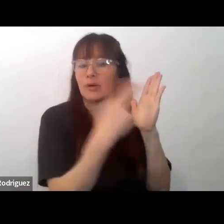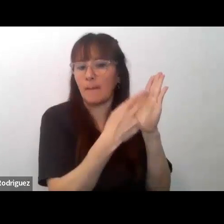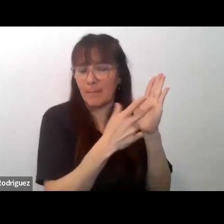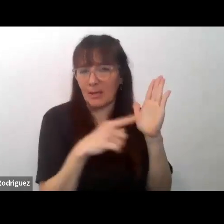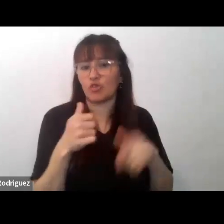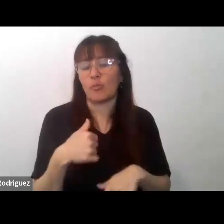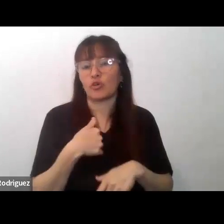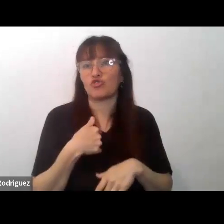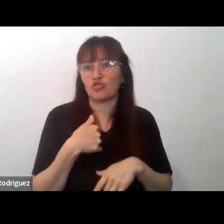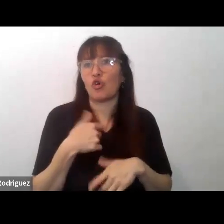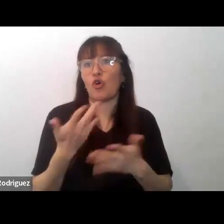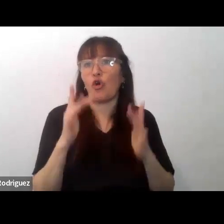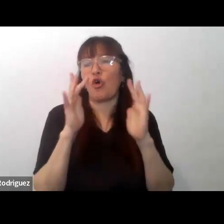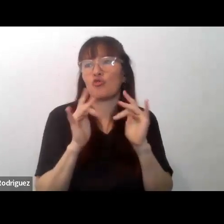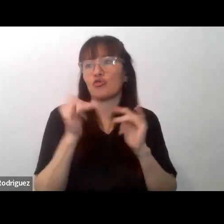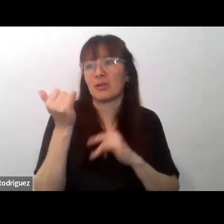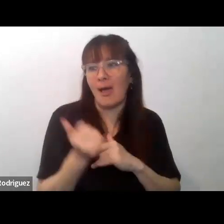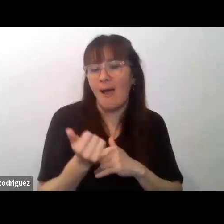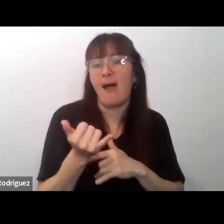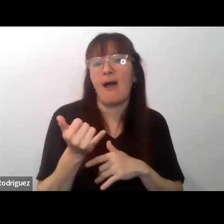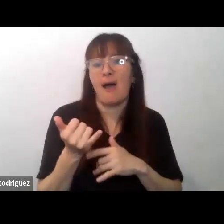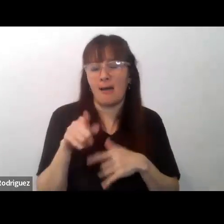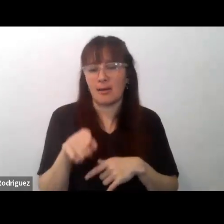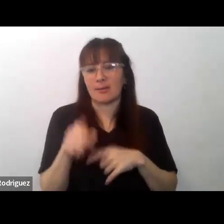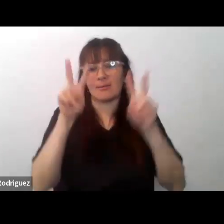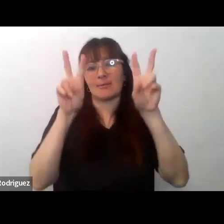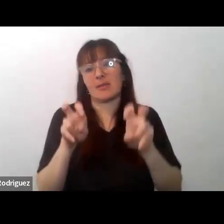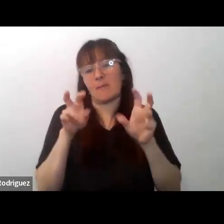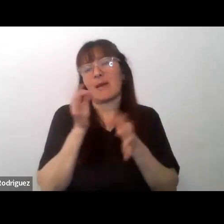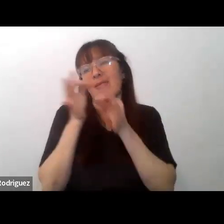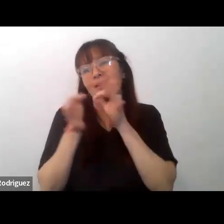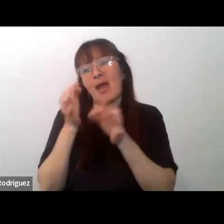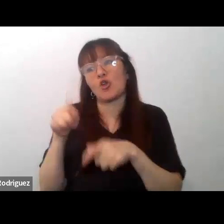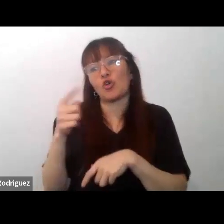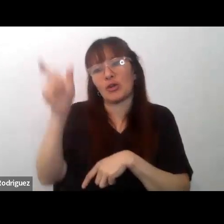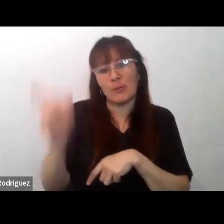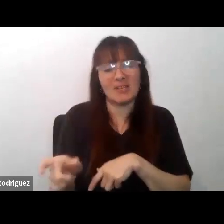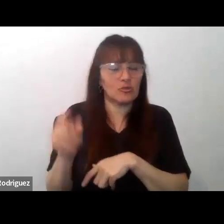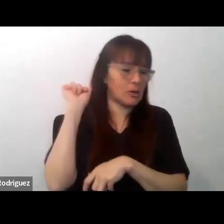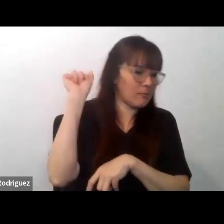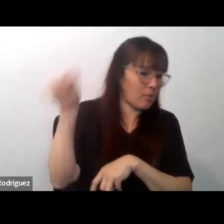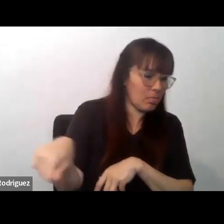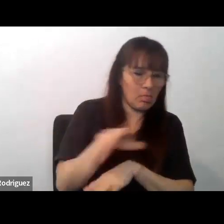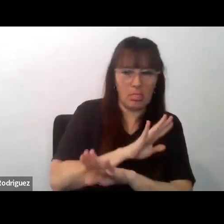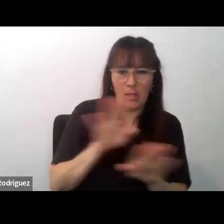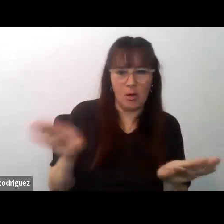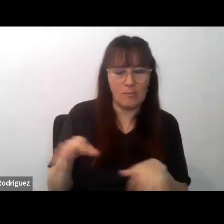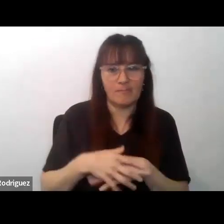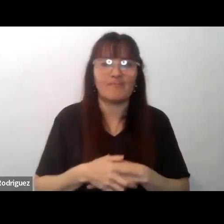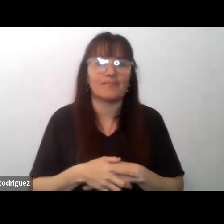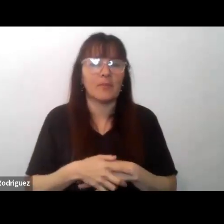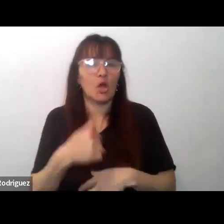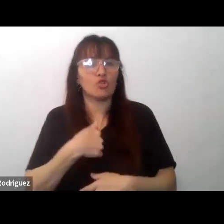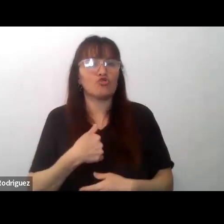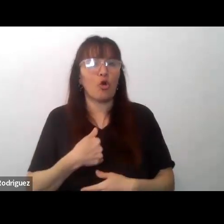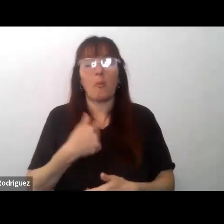lo relacional lo interaccional el diálogo con el otro todo eso no está mencionado yo